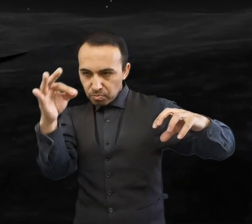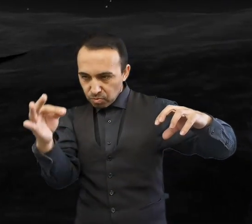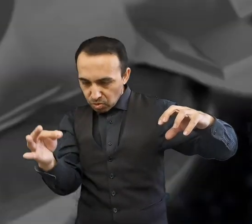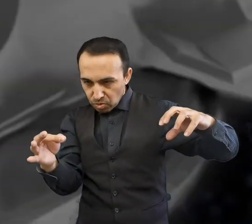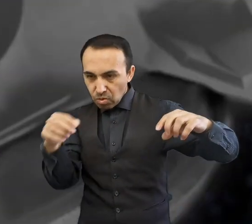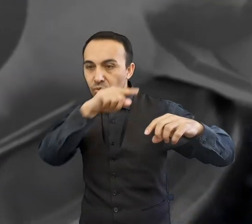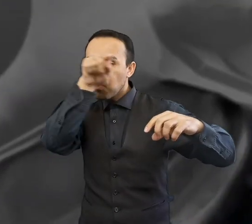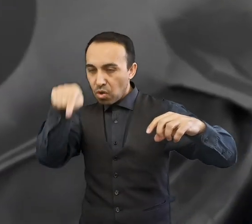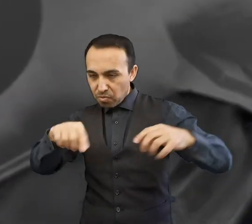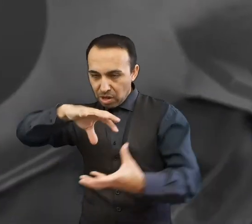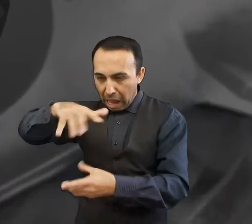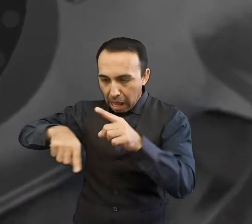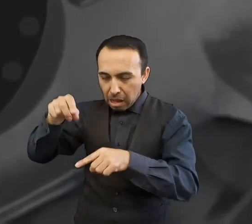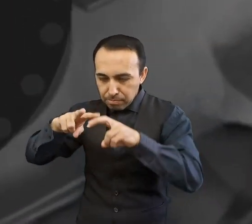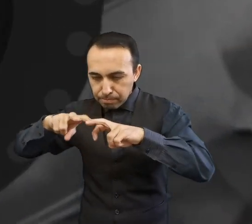diámetro.